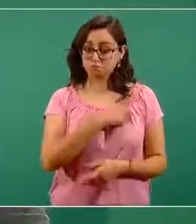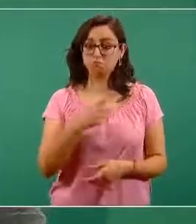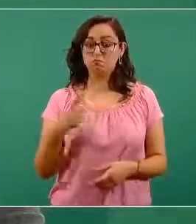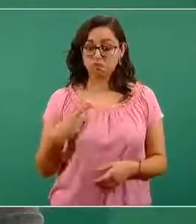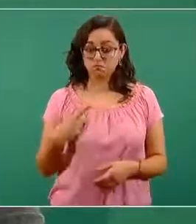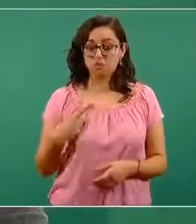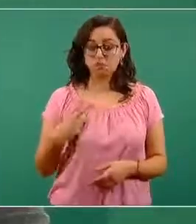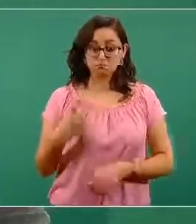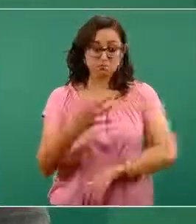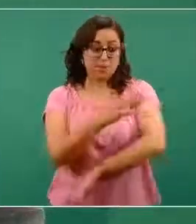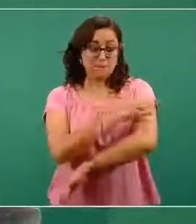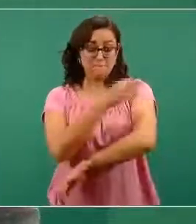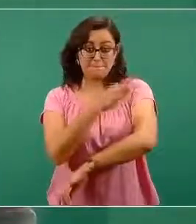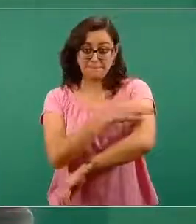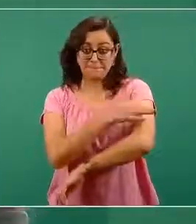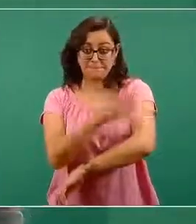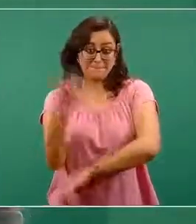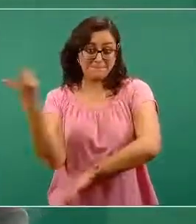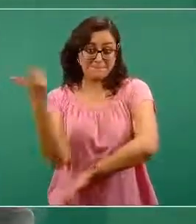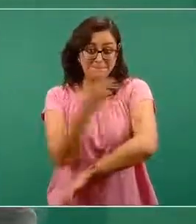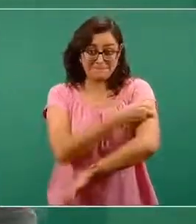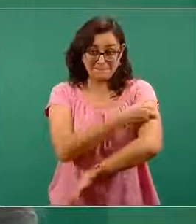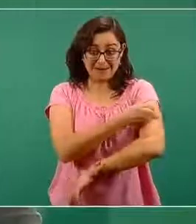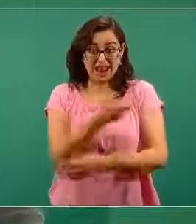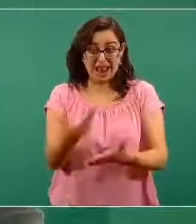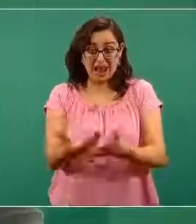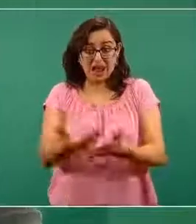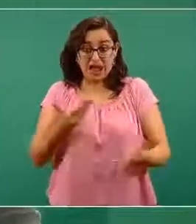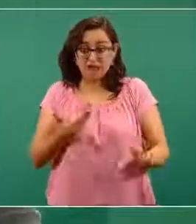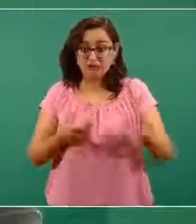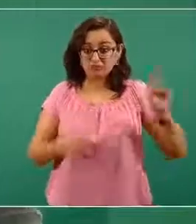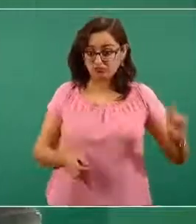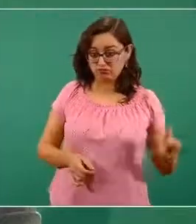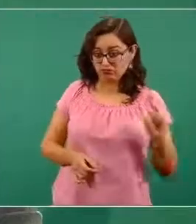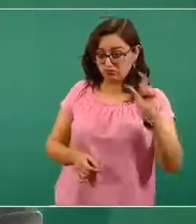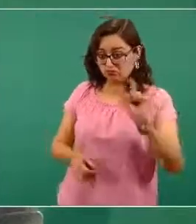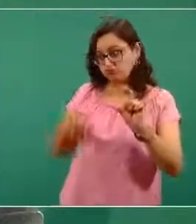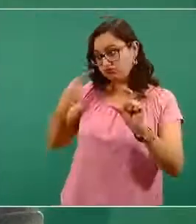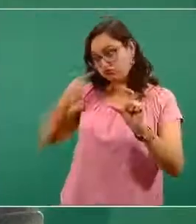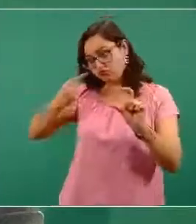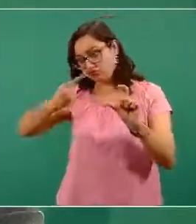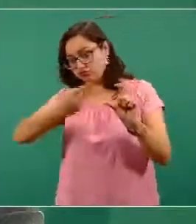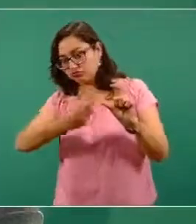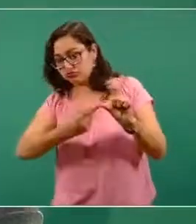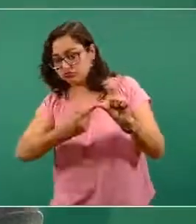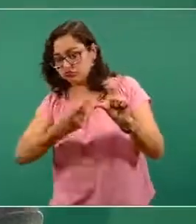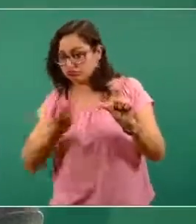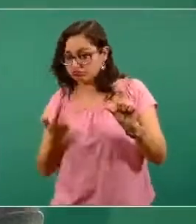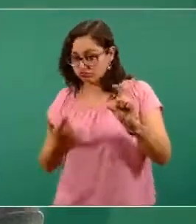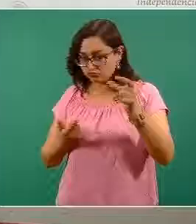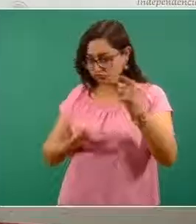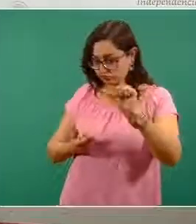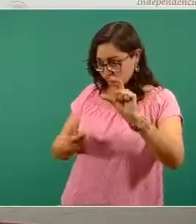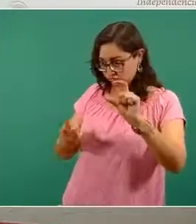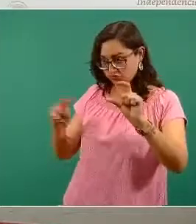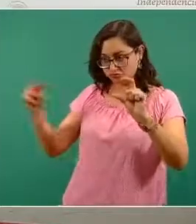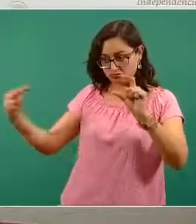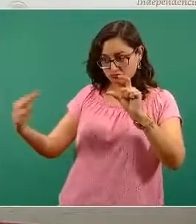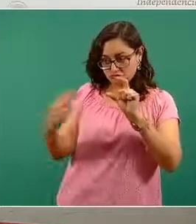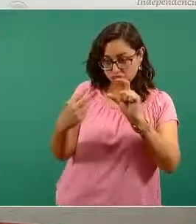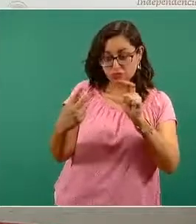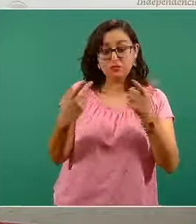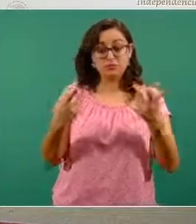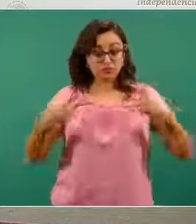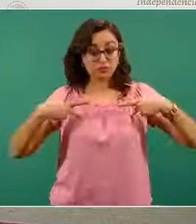producto se le está aplicando, es una buena práctica y debería la persona